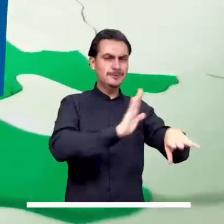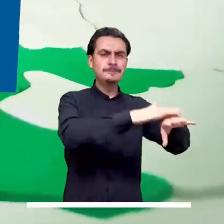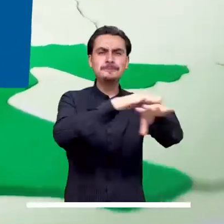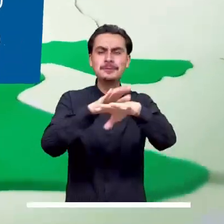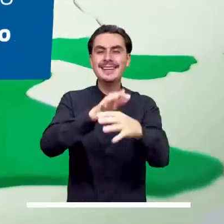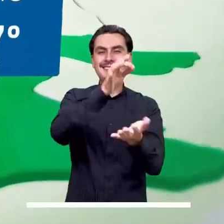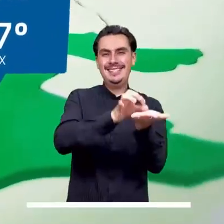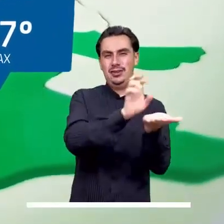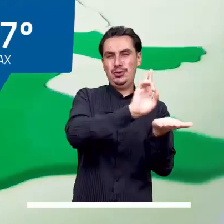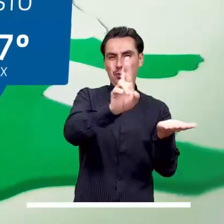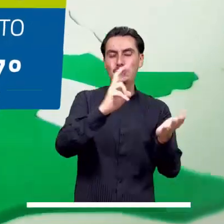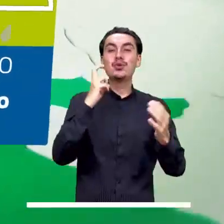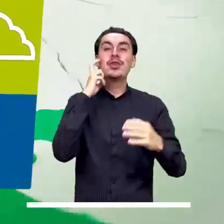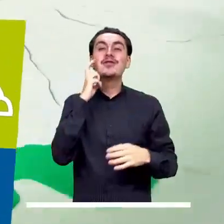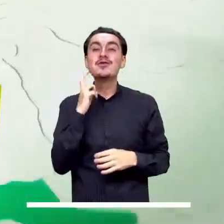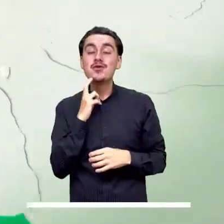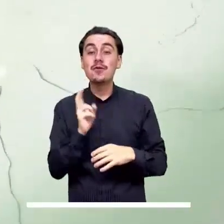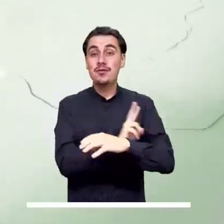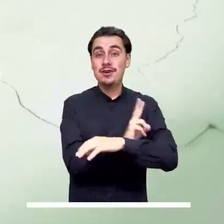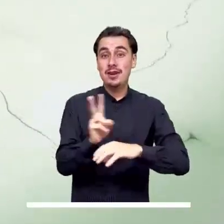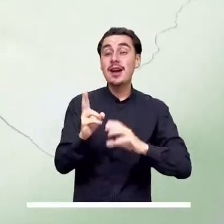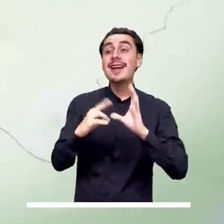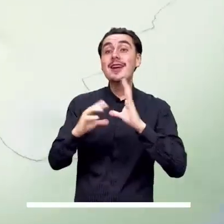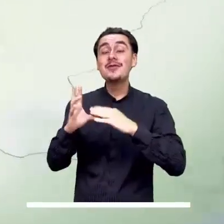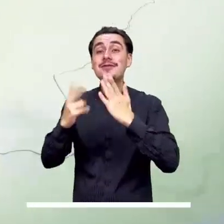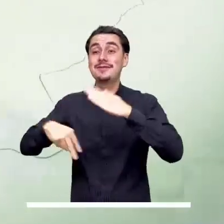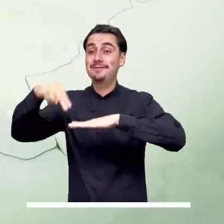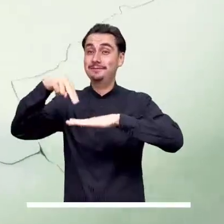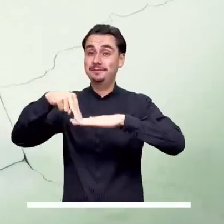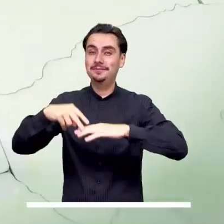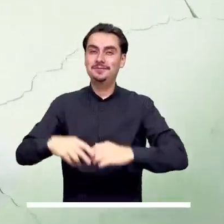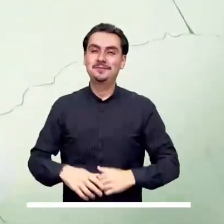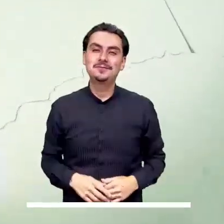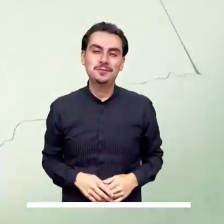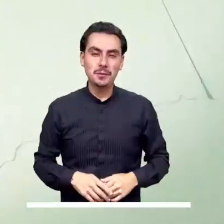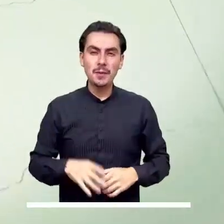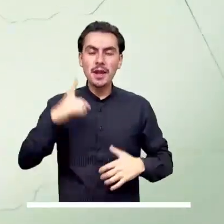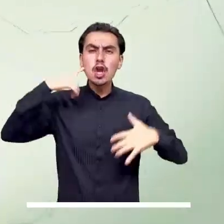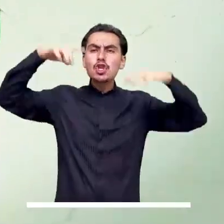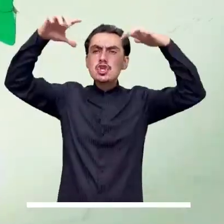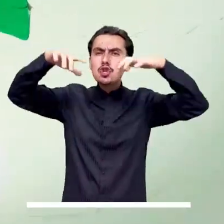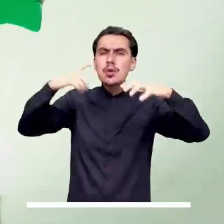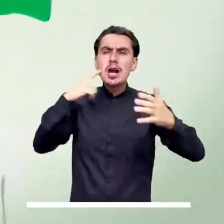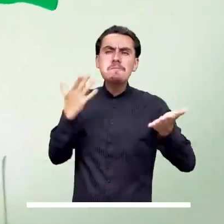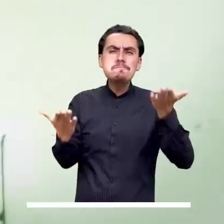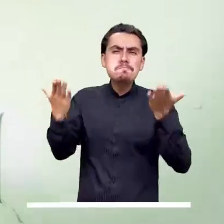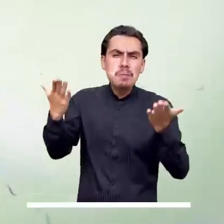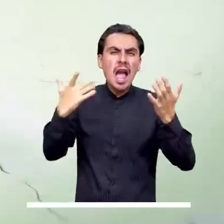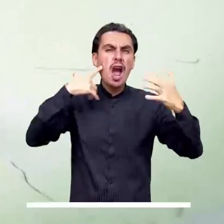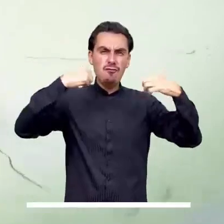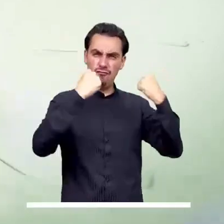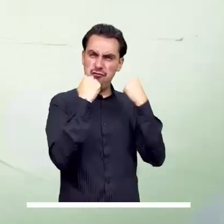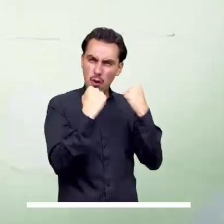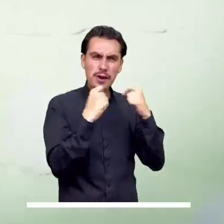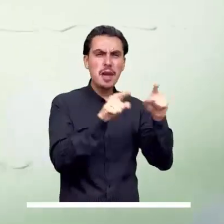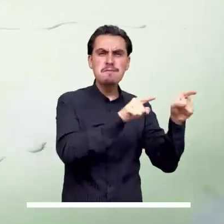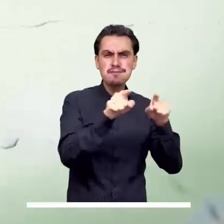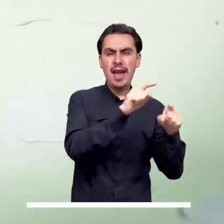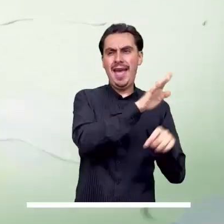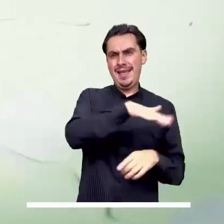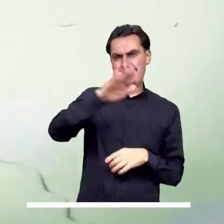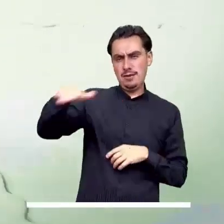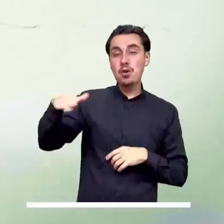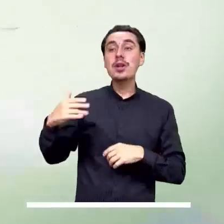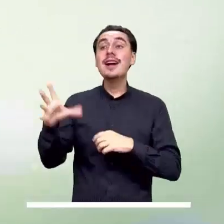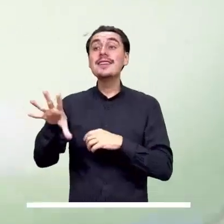de Valle del Cauca, Cauca y el centro de Nariño. En la región andina, las lluvias intensas se podrían observar en